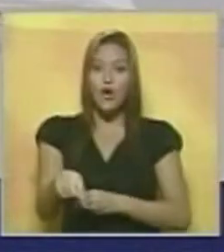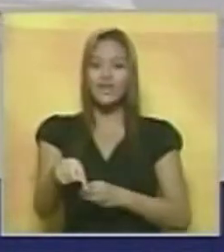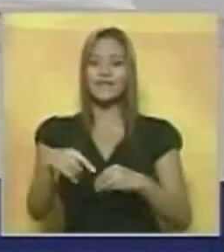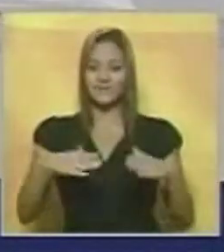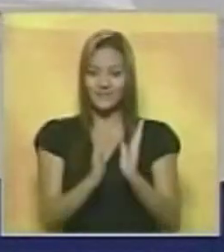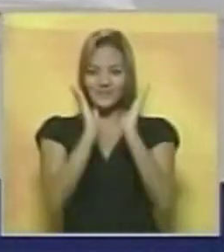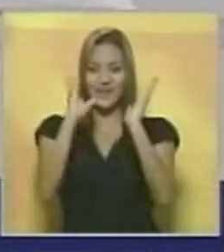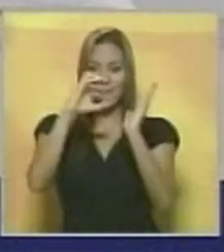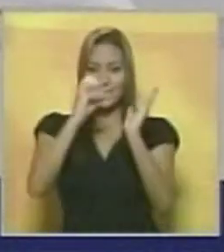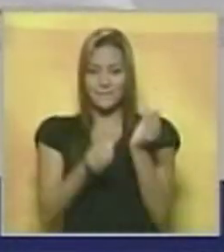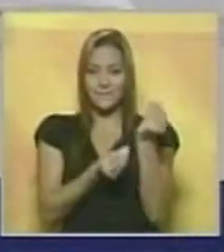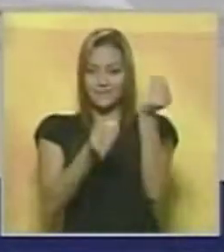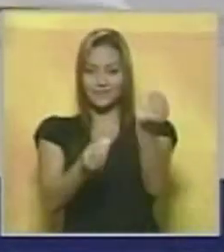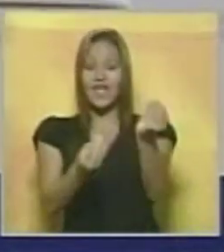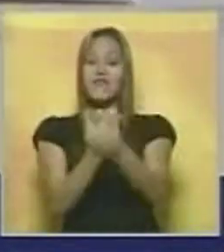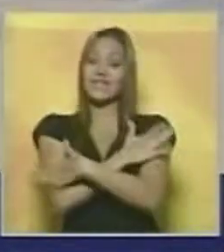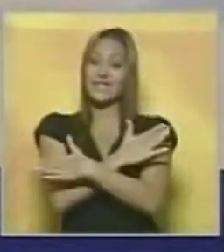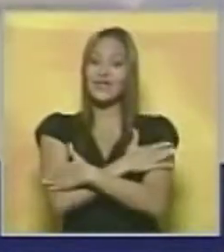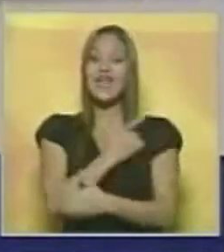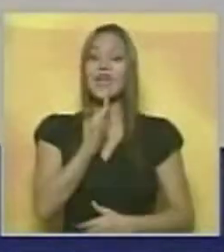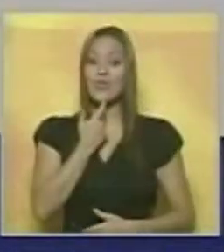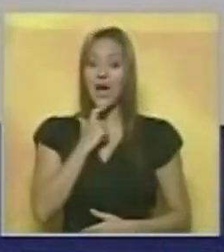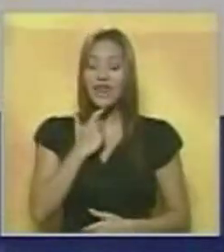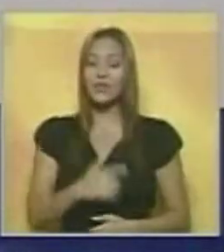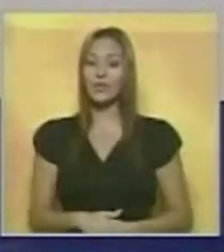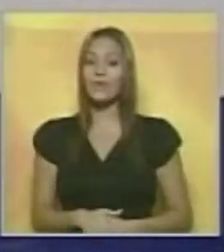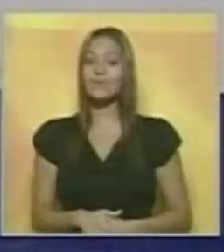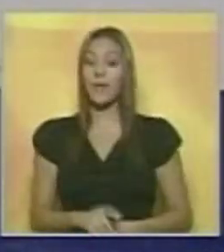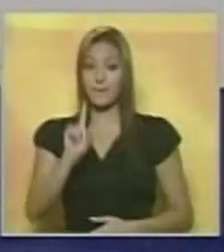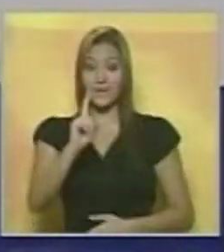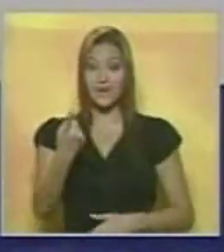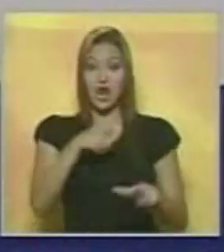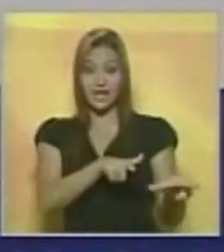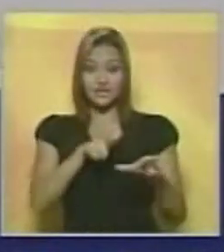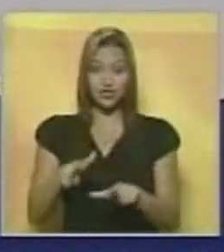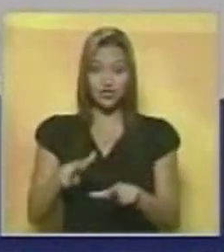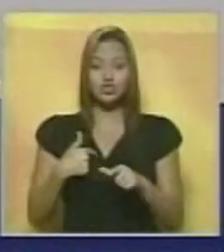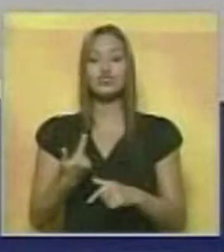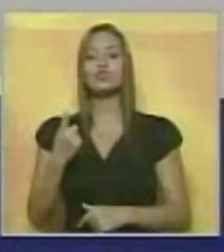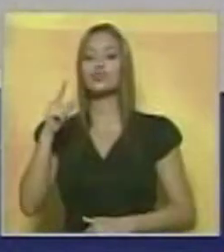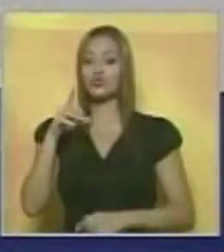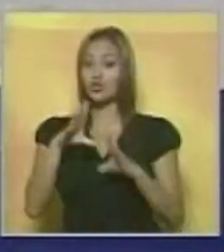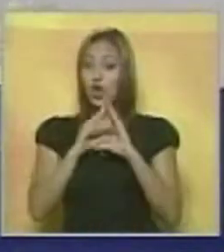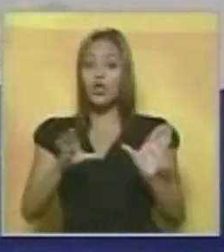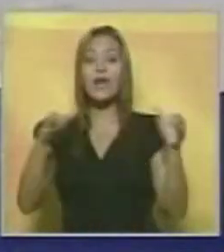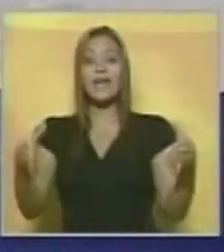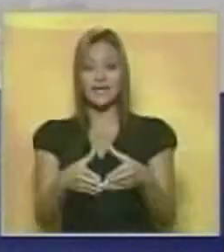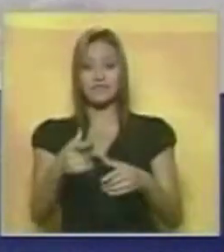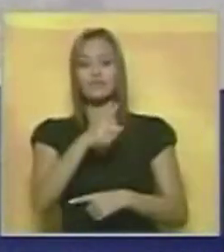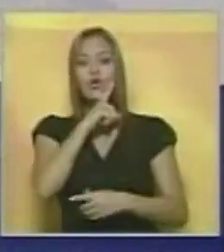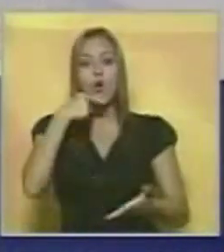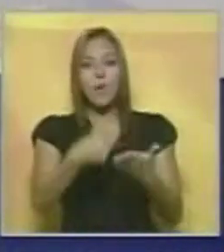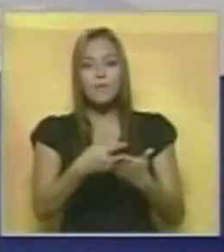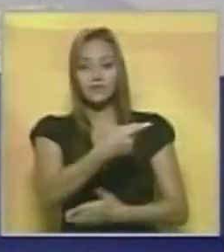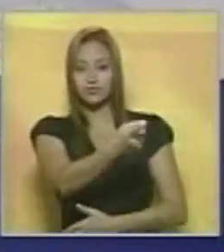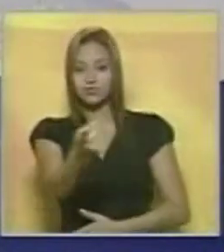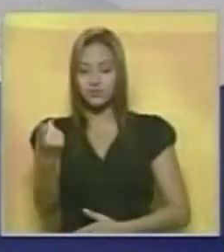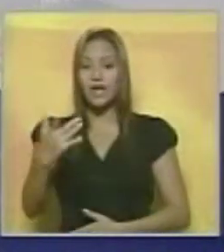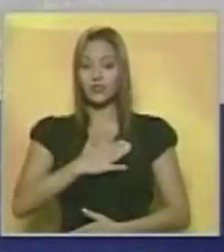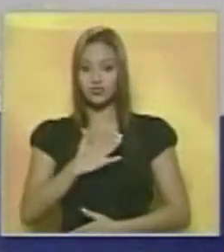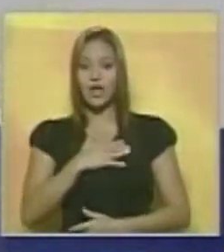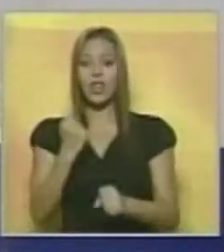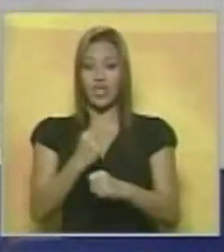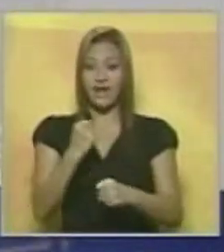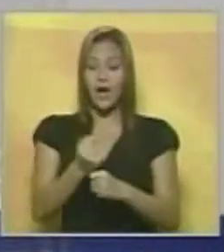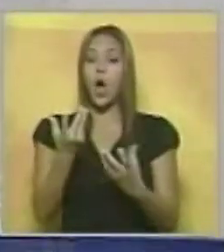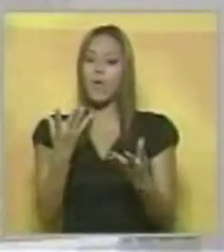Inter. Eduardo, felicitaciones. Bueno, se cumplió la primera etapa, vengo de allá en nombre de todos ustedes, de todos nosotros, del